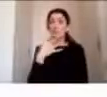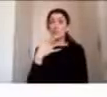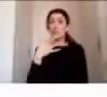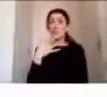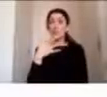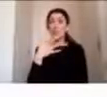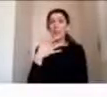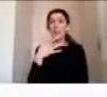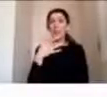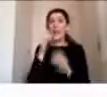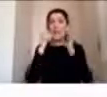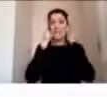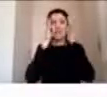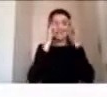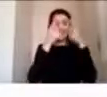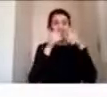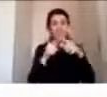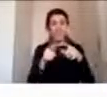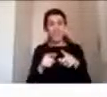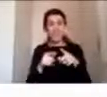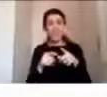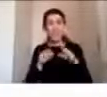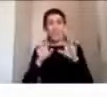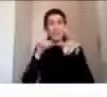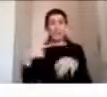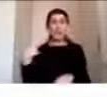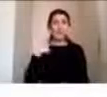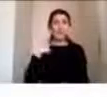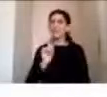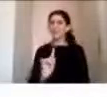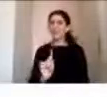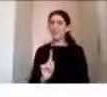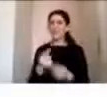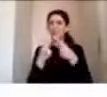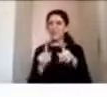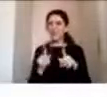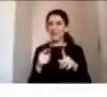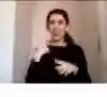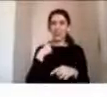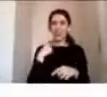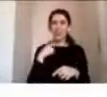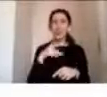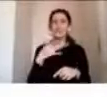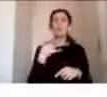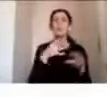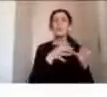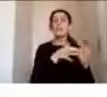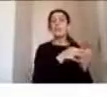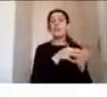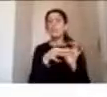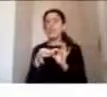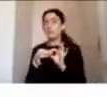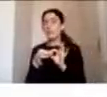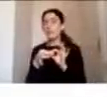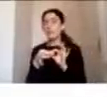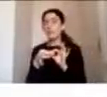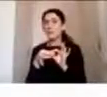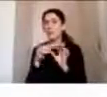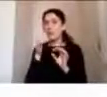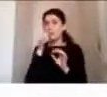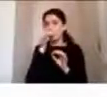misma manera y tienen una relación con la complejidad de cada uno de estos y los tiempos en que se van desarrollando a lo largo de la infancia